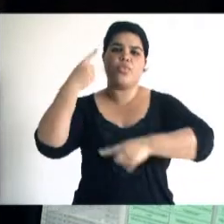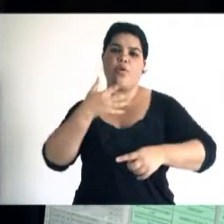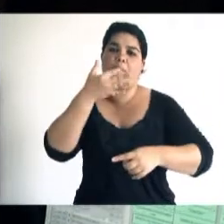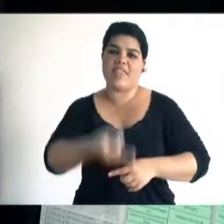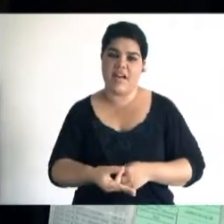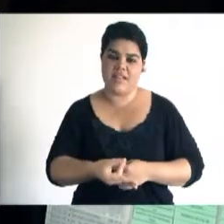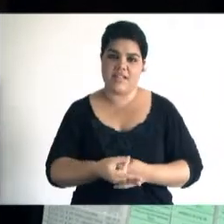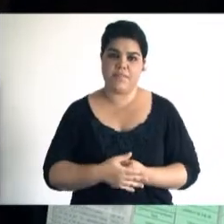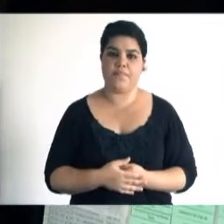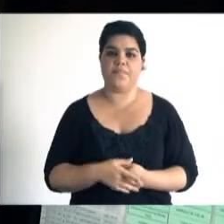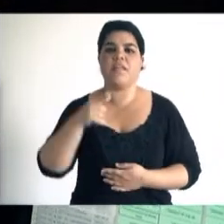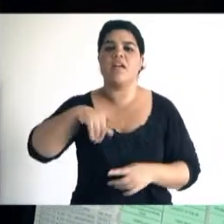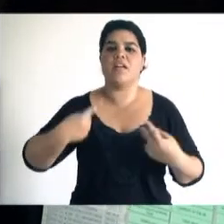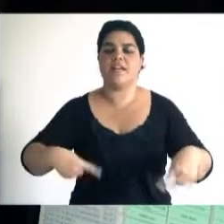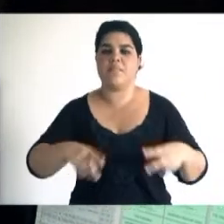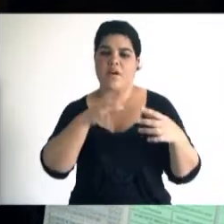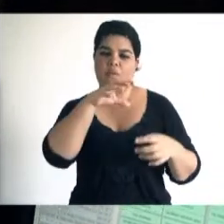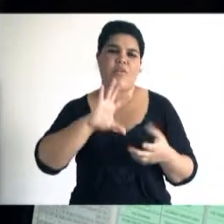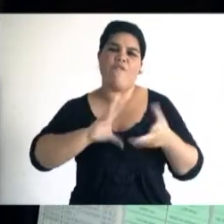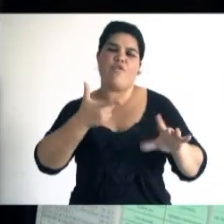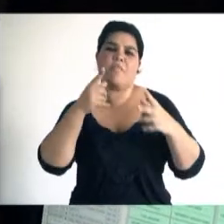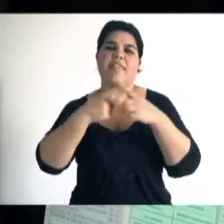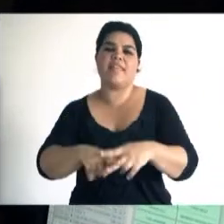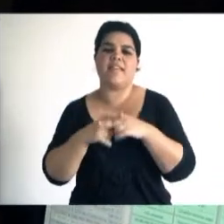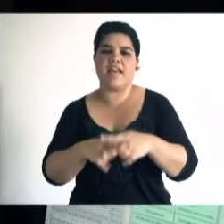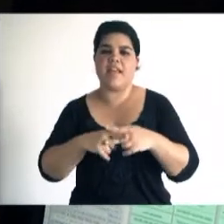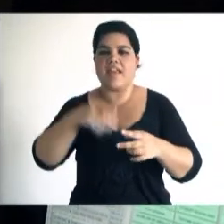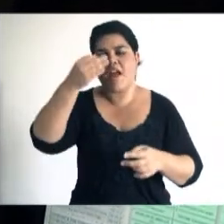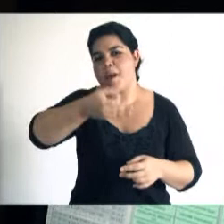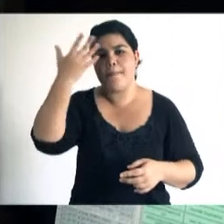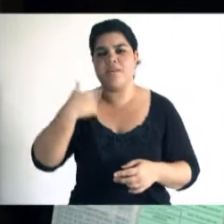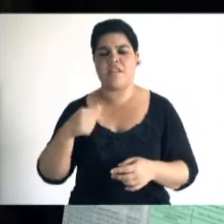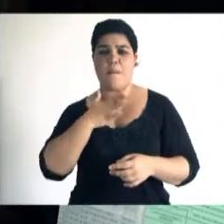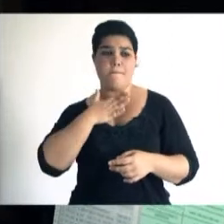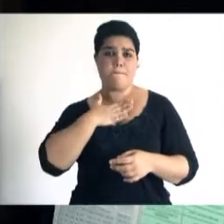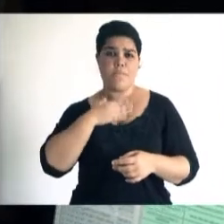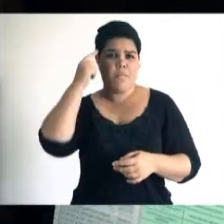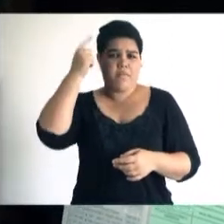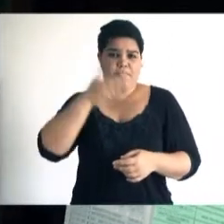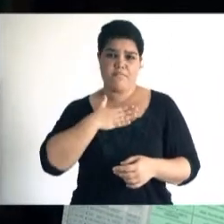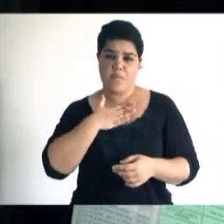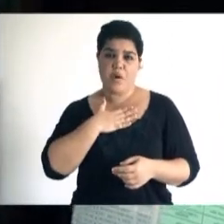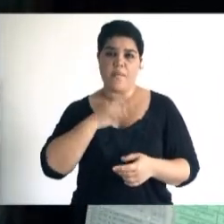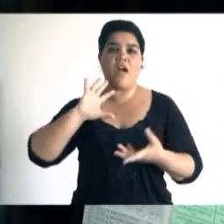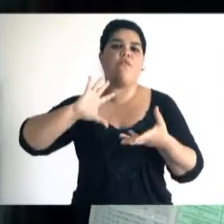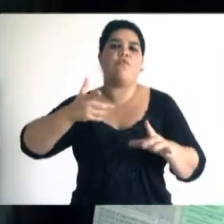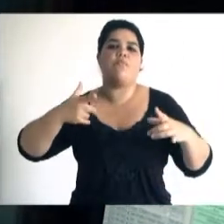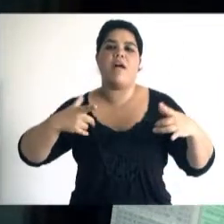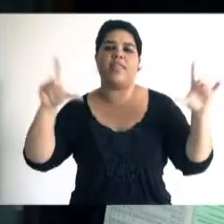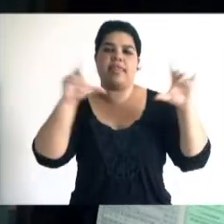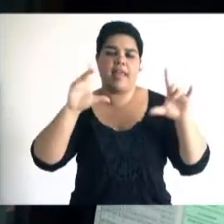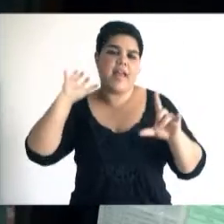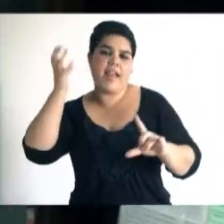vista original del que parte el taller tiene que ver con una concepción particular y personal que tengo de la función de los medios de